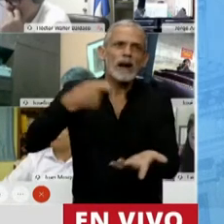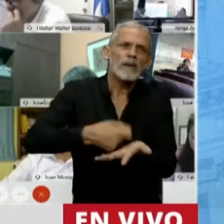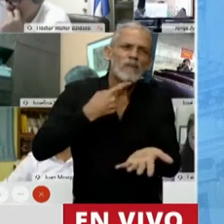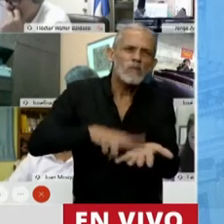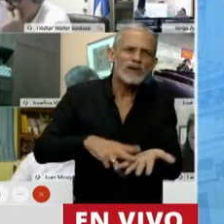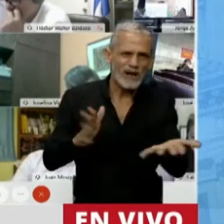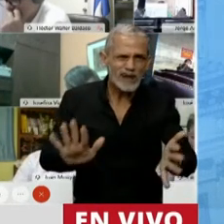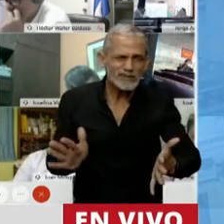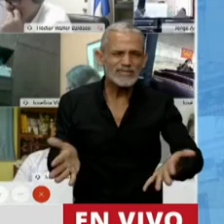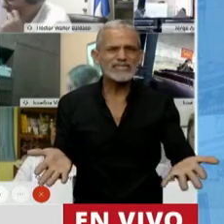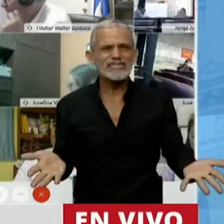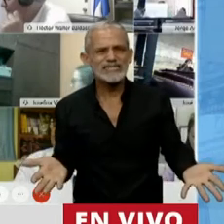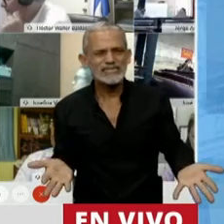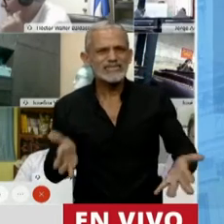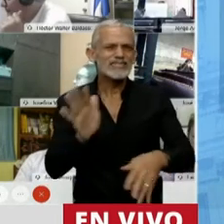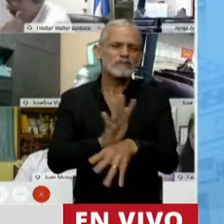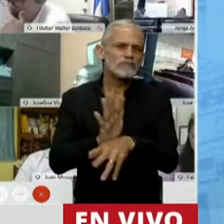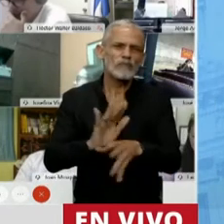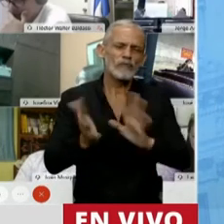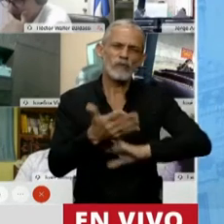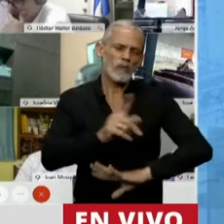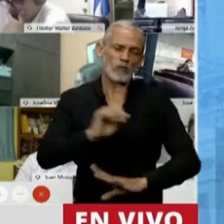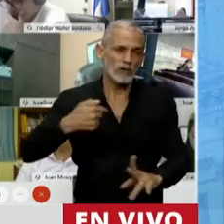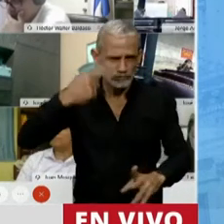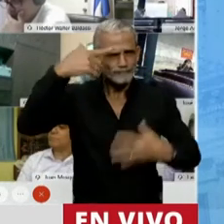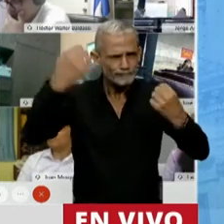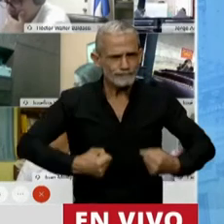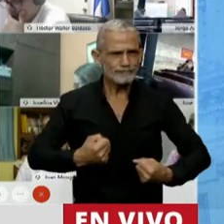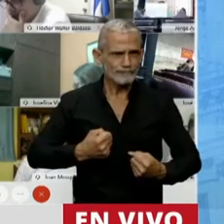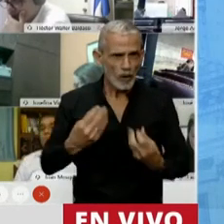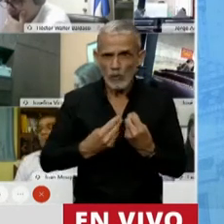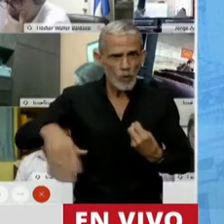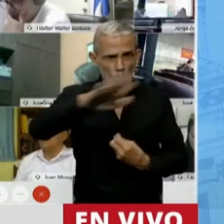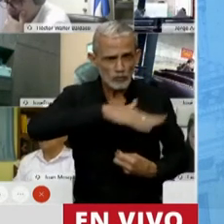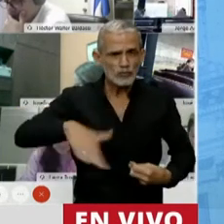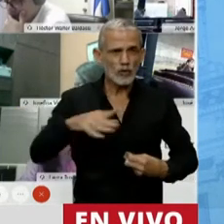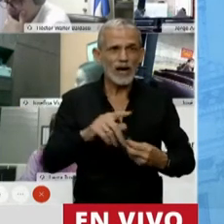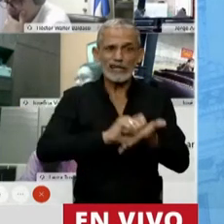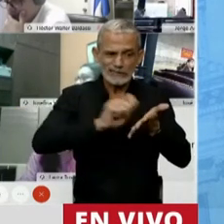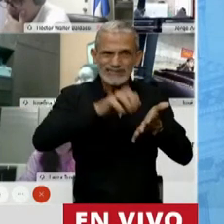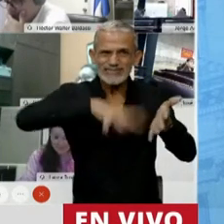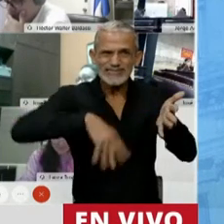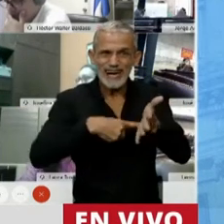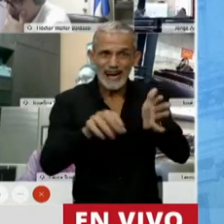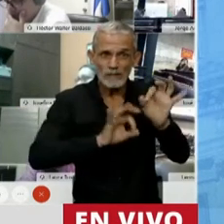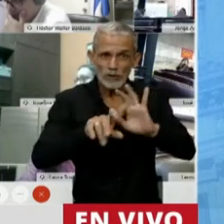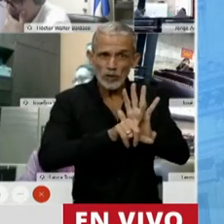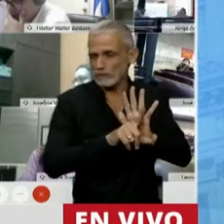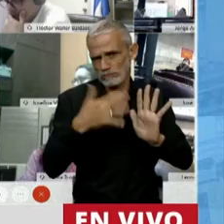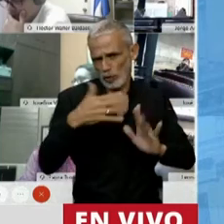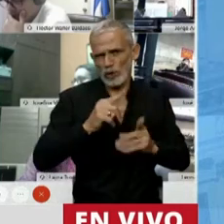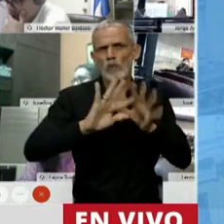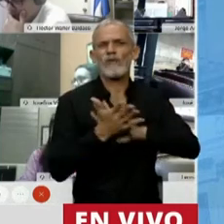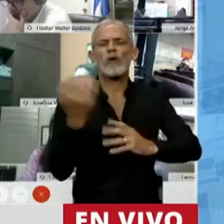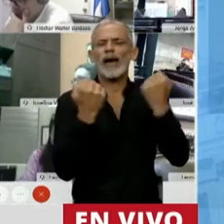impuesto. Me parece que siguen desconociendo. Yo estoy convencido de que muchos de los autores de este proyecto no están entendiendo